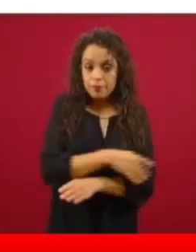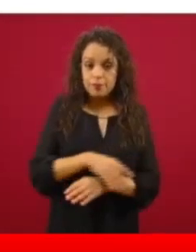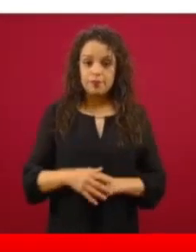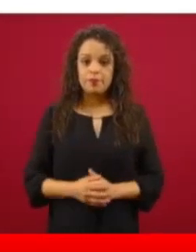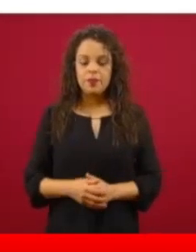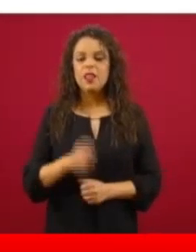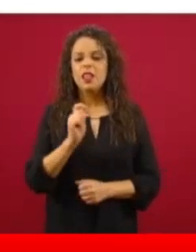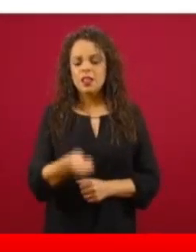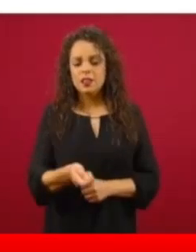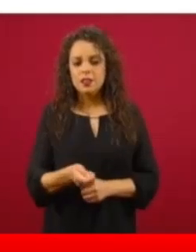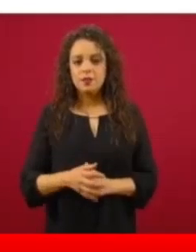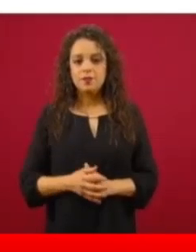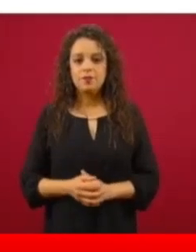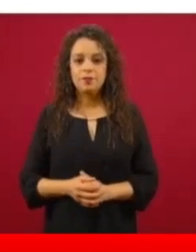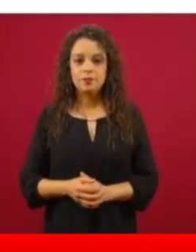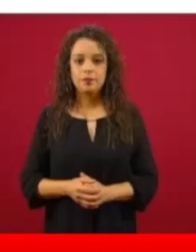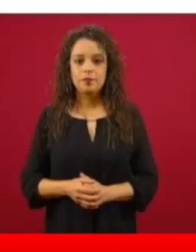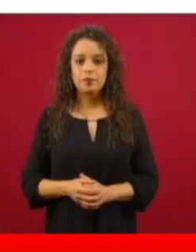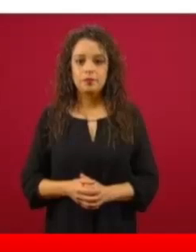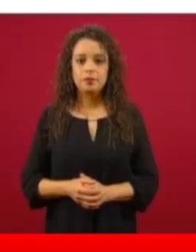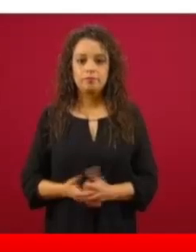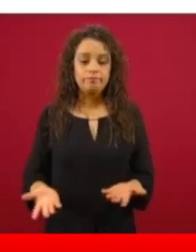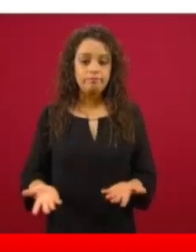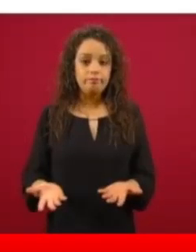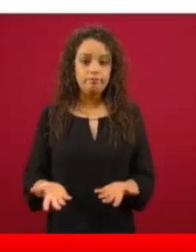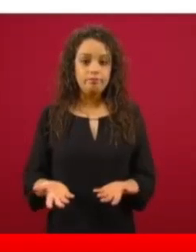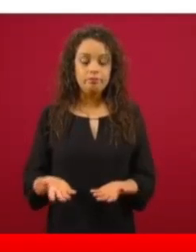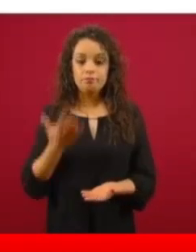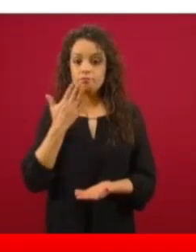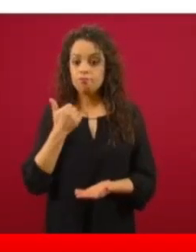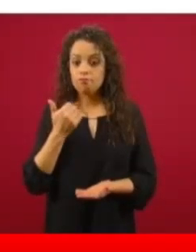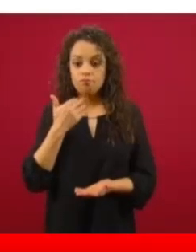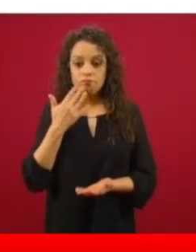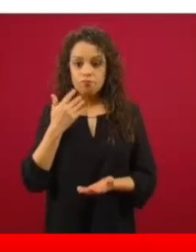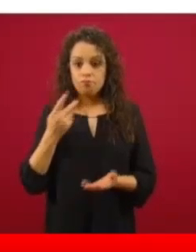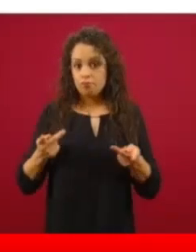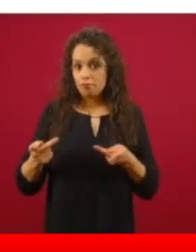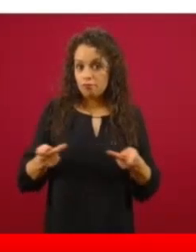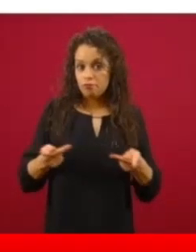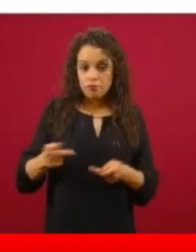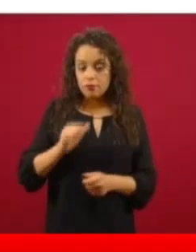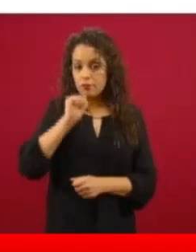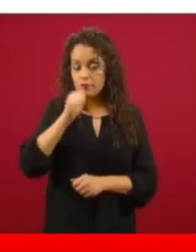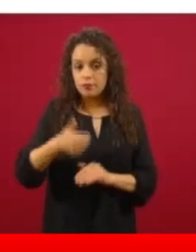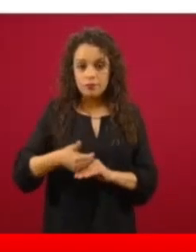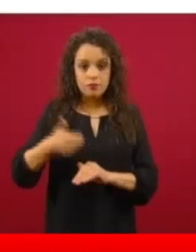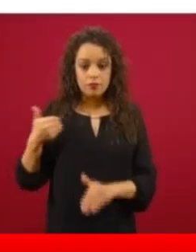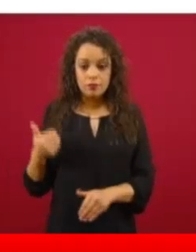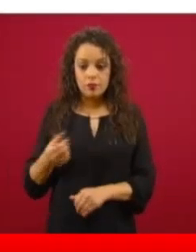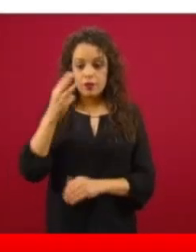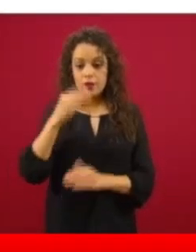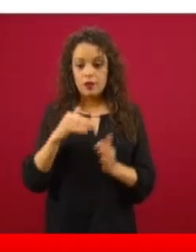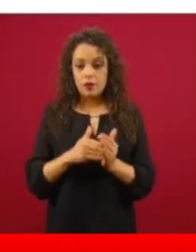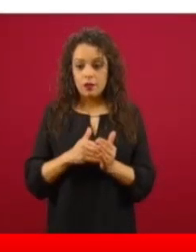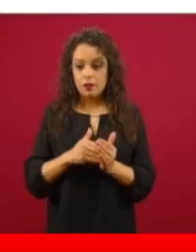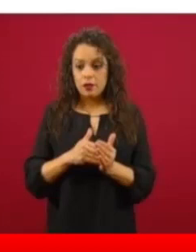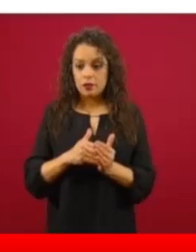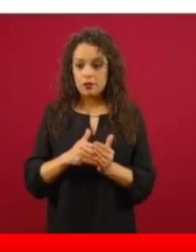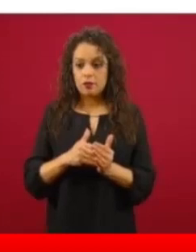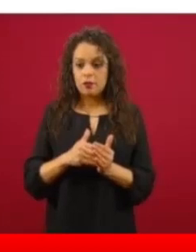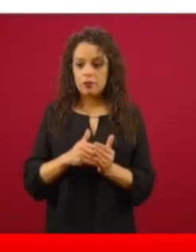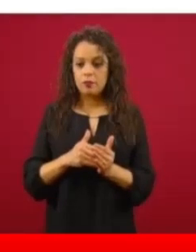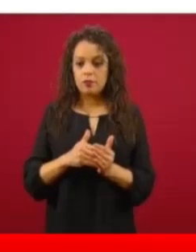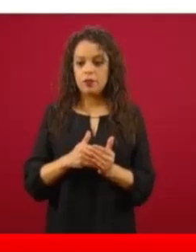son sin intervenciones 38 mil 773.